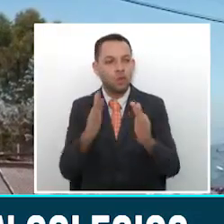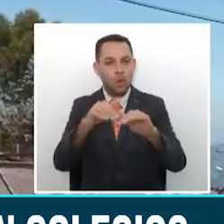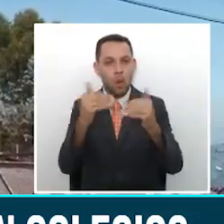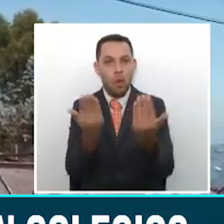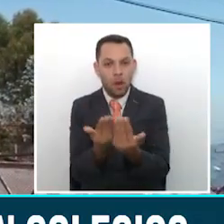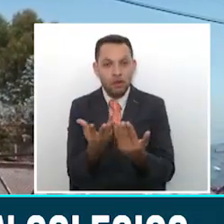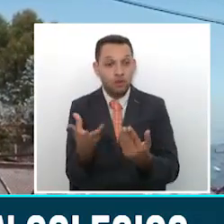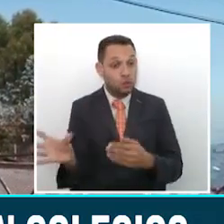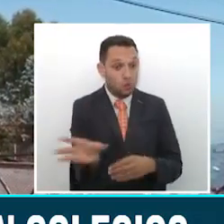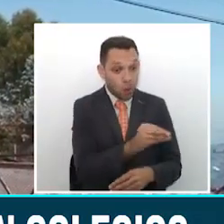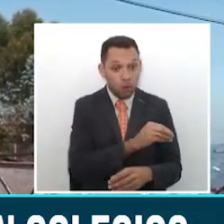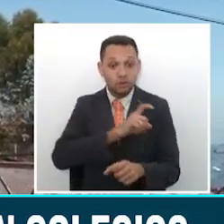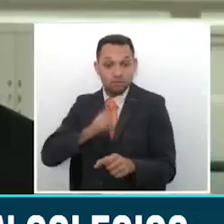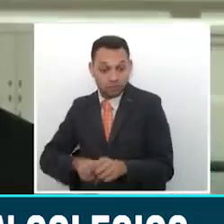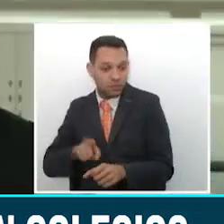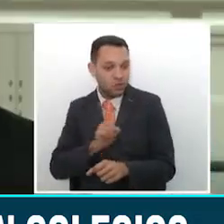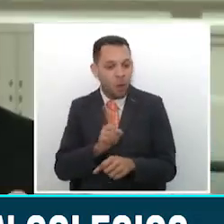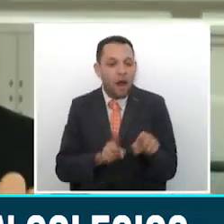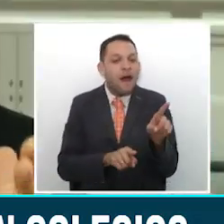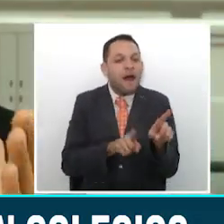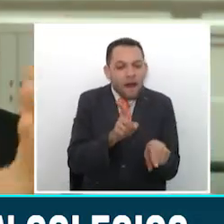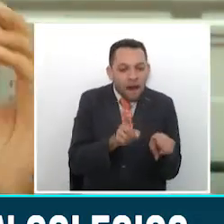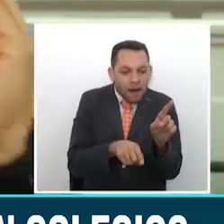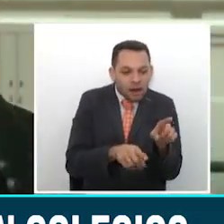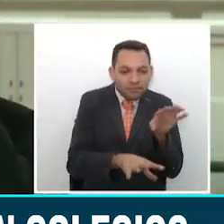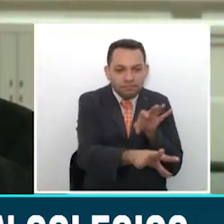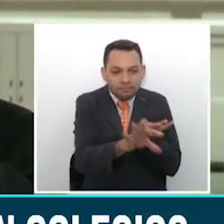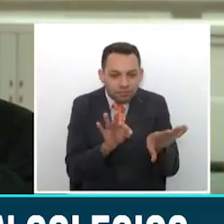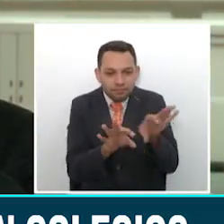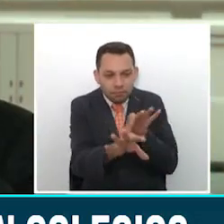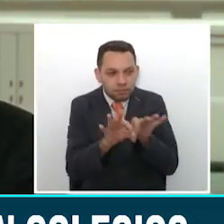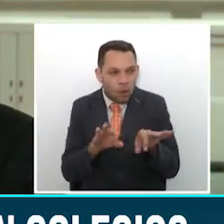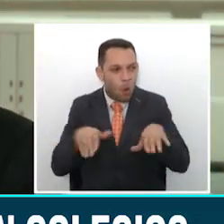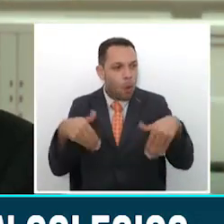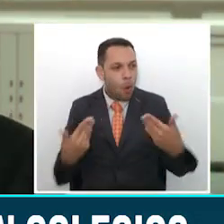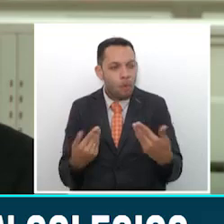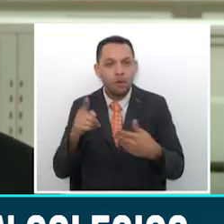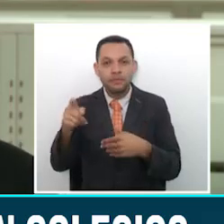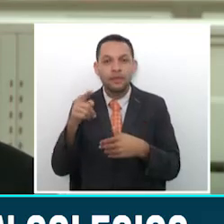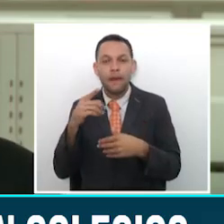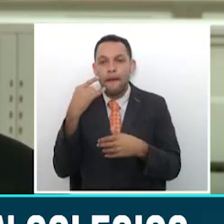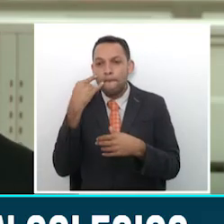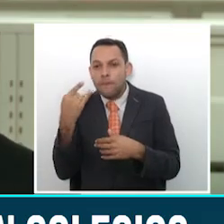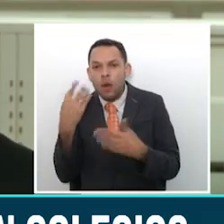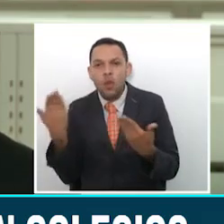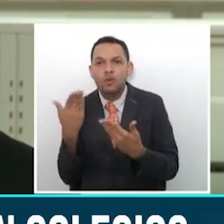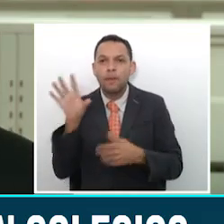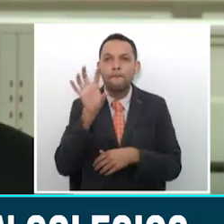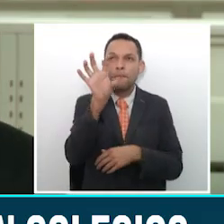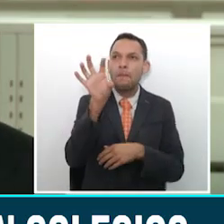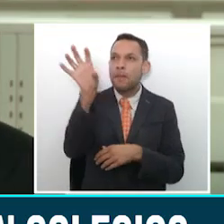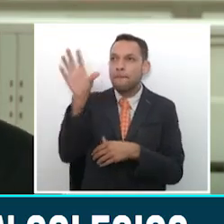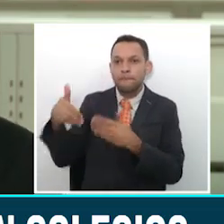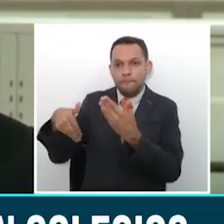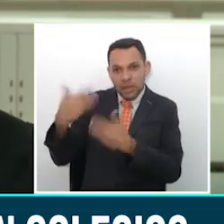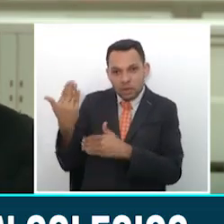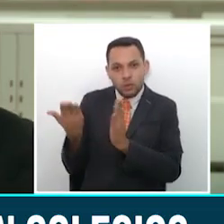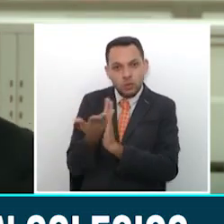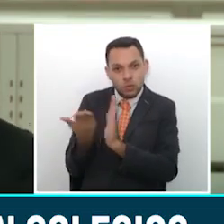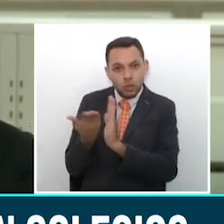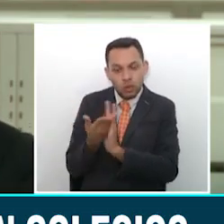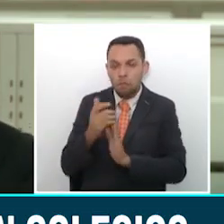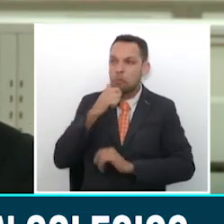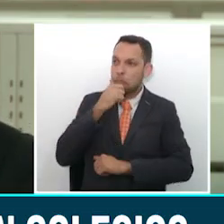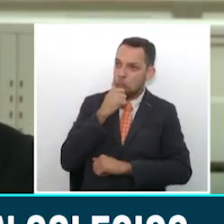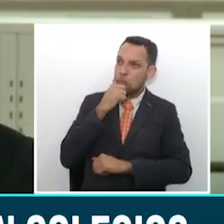todos los estudiantes. Hay otros países que empezaron hace rato e ir mirando de ellos todo lo que se ha hecho bien y lo que no se le ha salido,